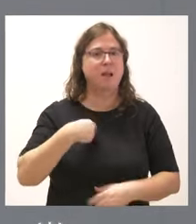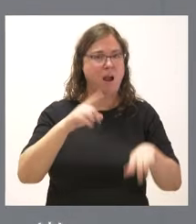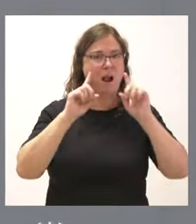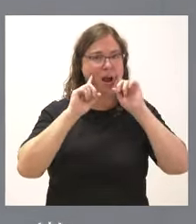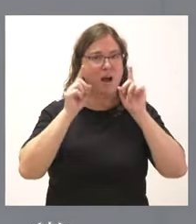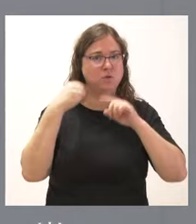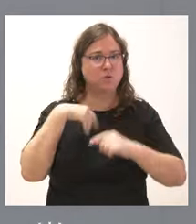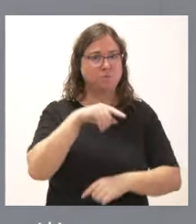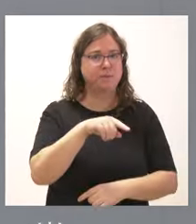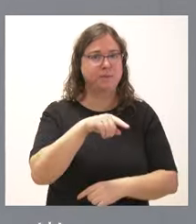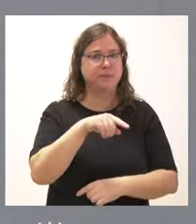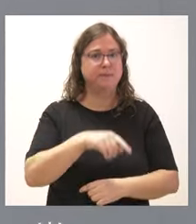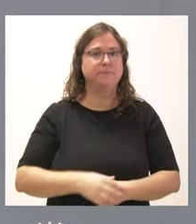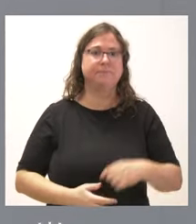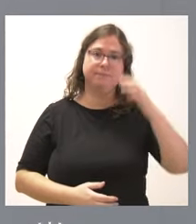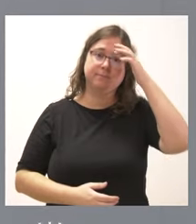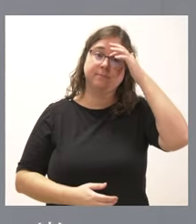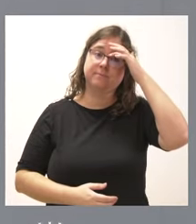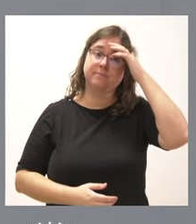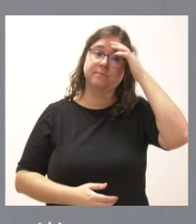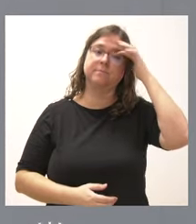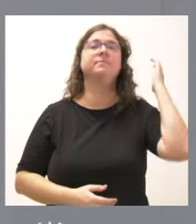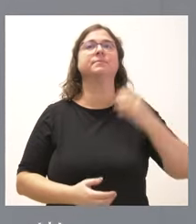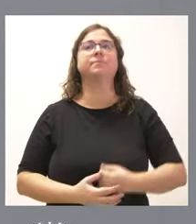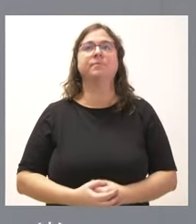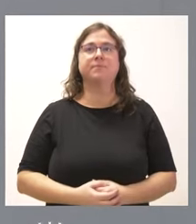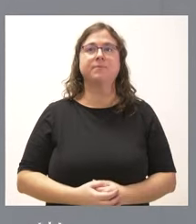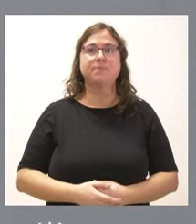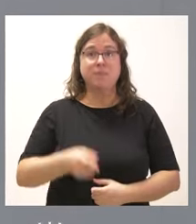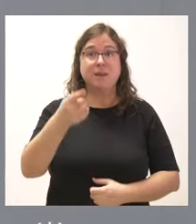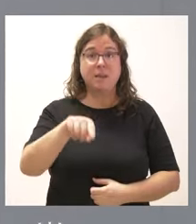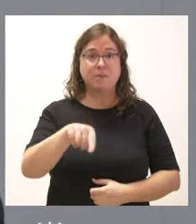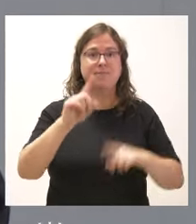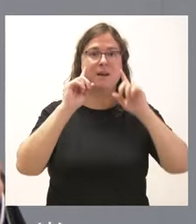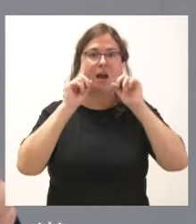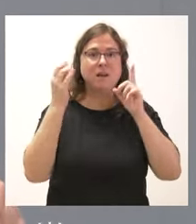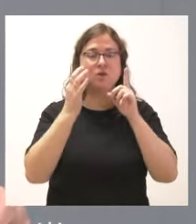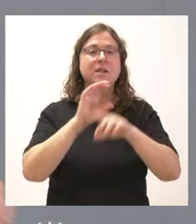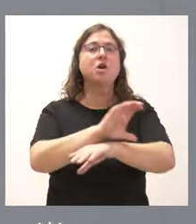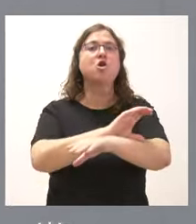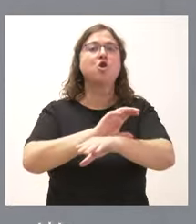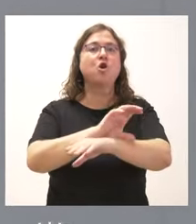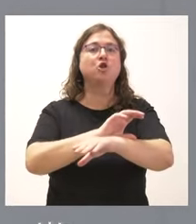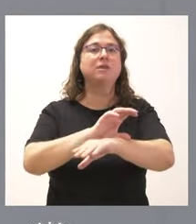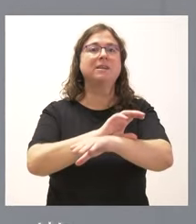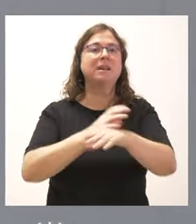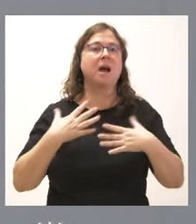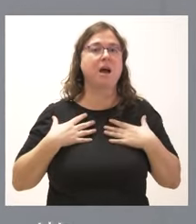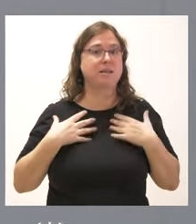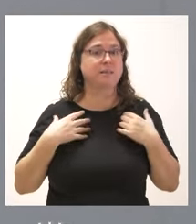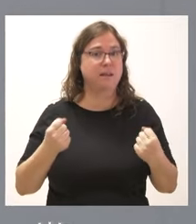la Consejería de Sanidad,